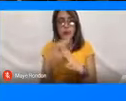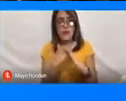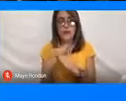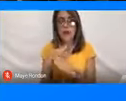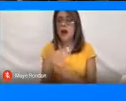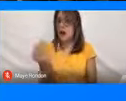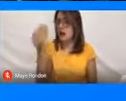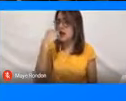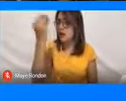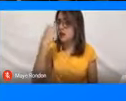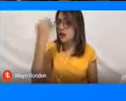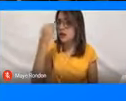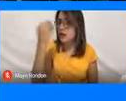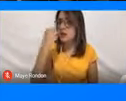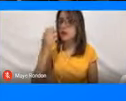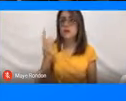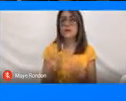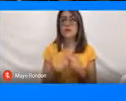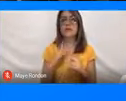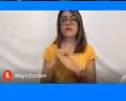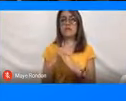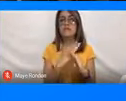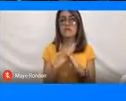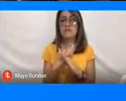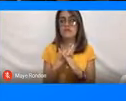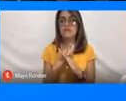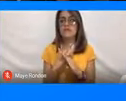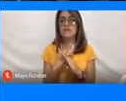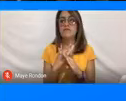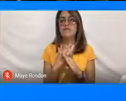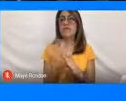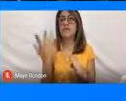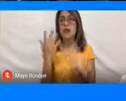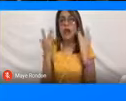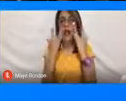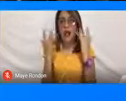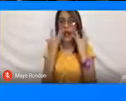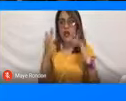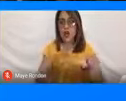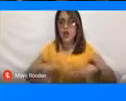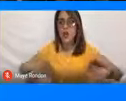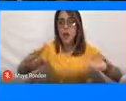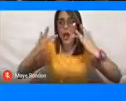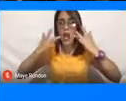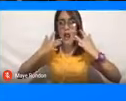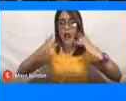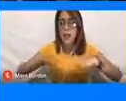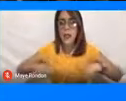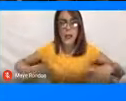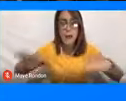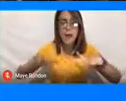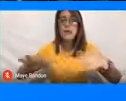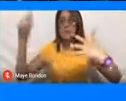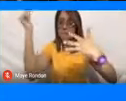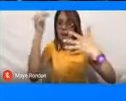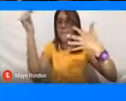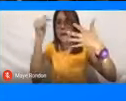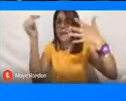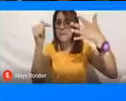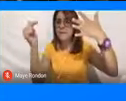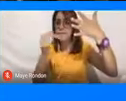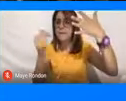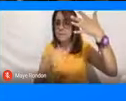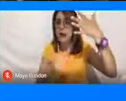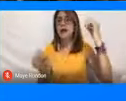alimentaria, seguridad en cuanto a higiene y todas esas aristas